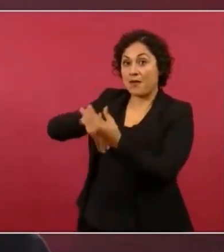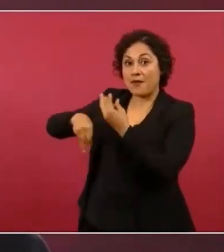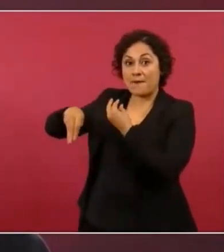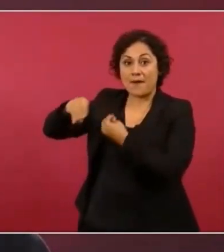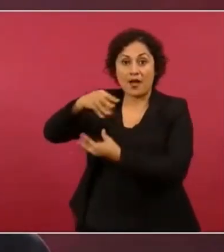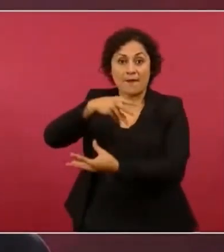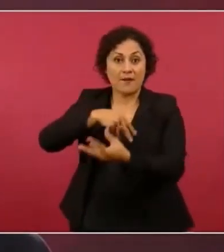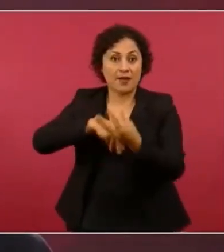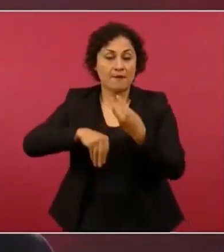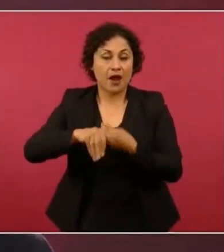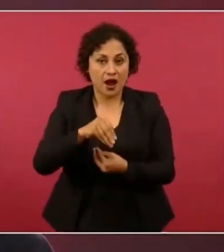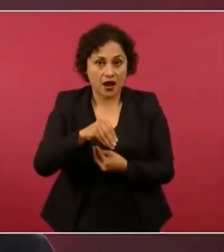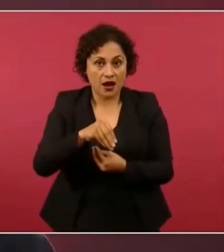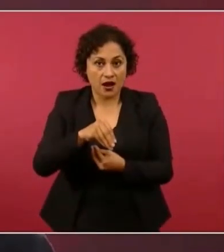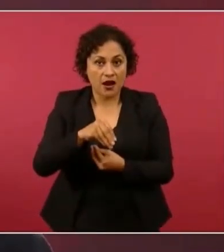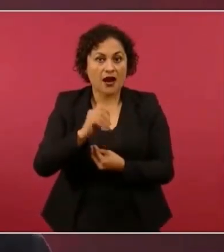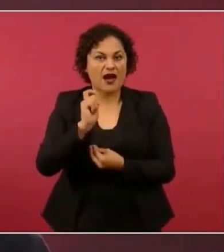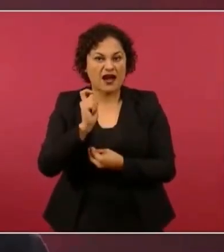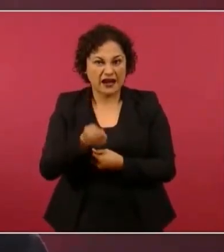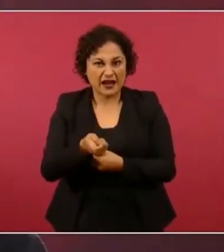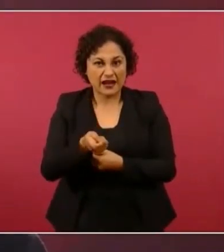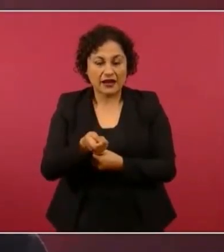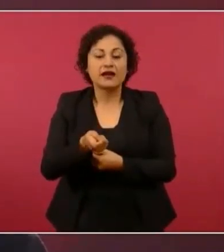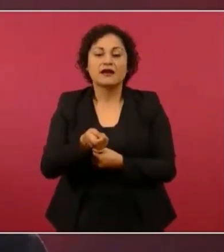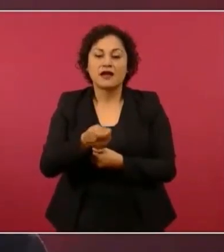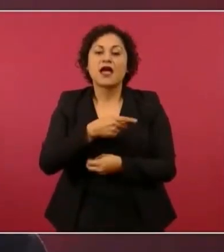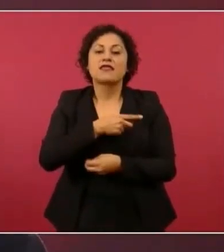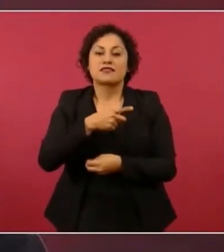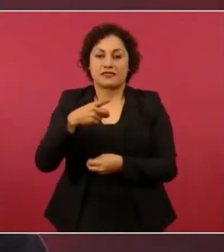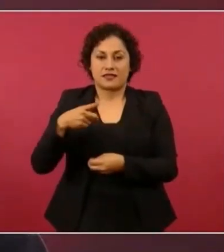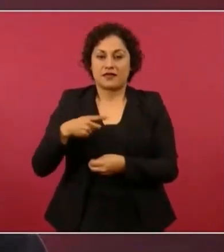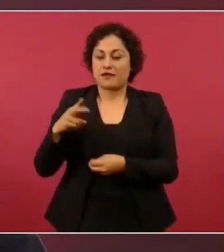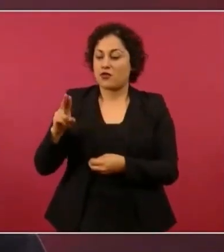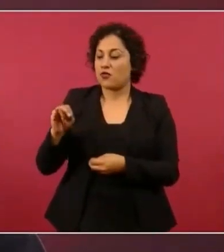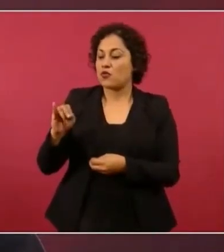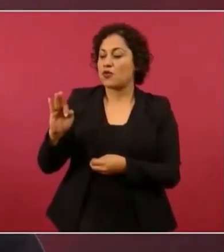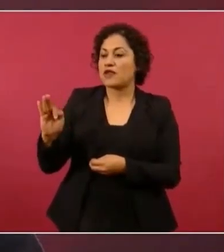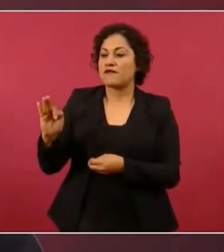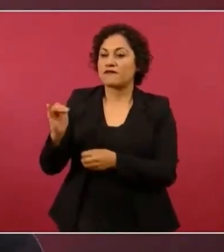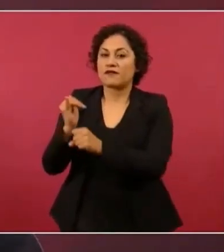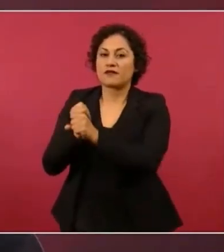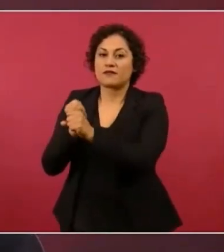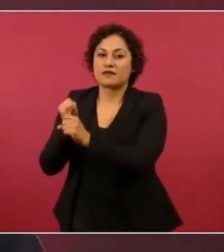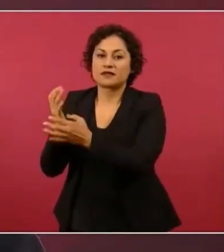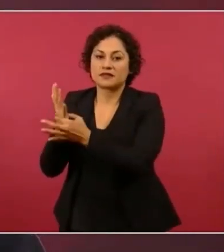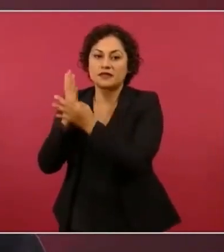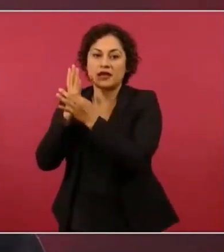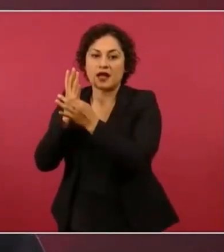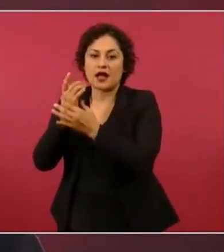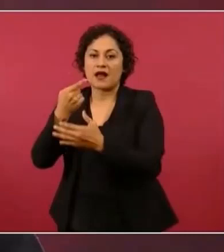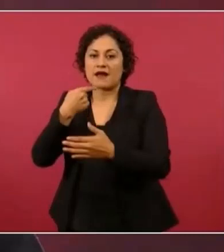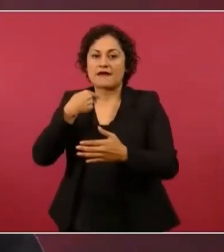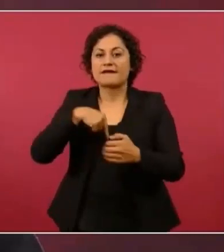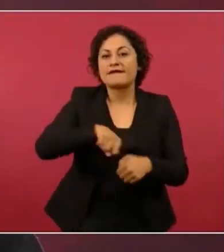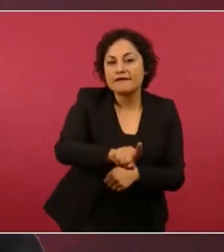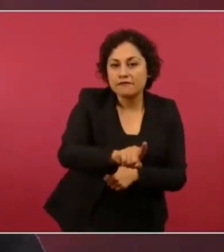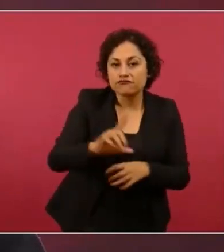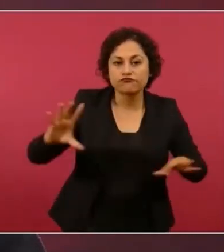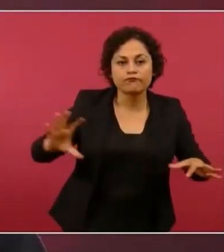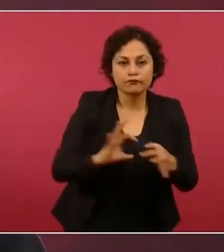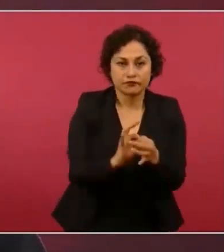se requiere forzosamente la denuncia de la UIF, según el Código Penal Federal,